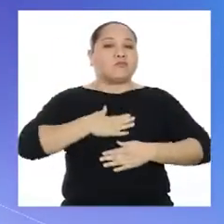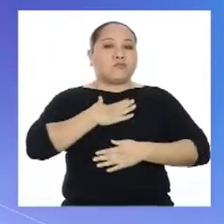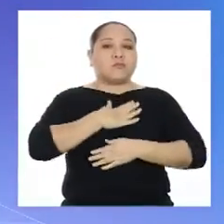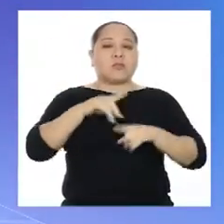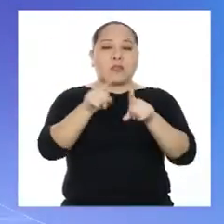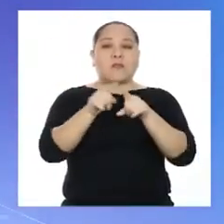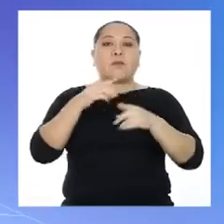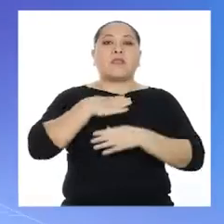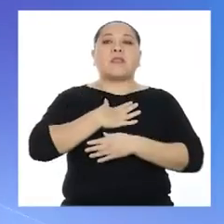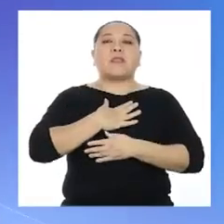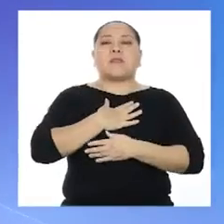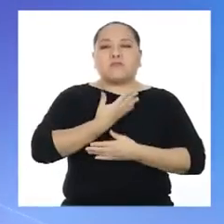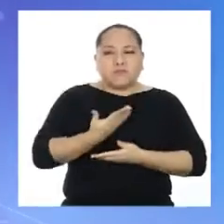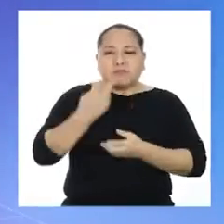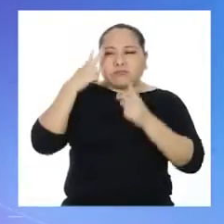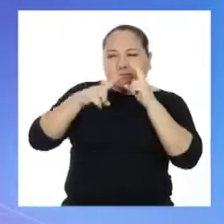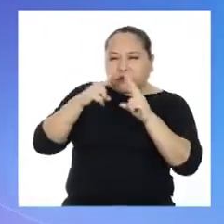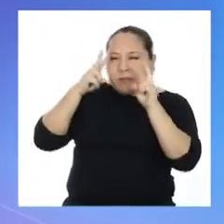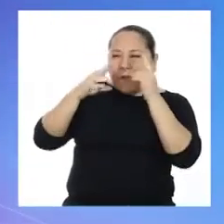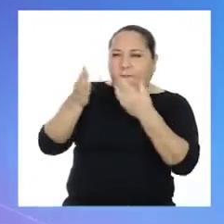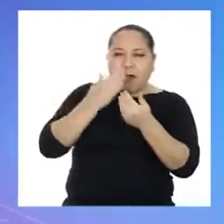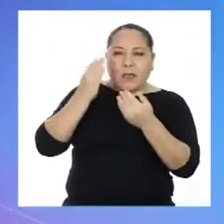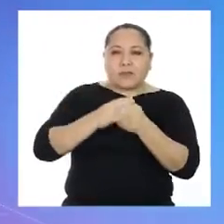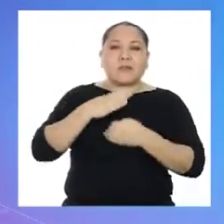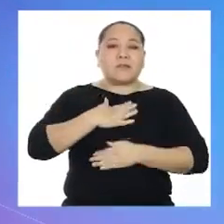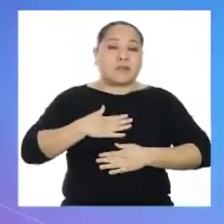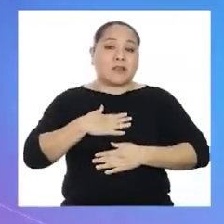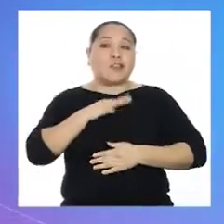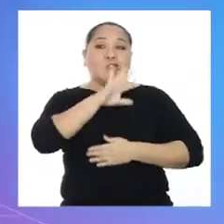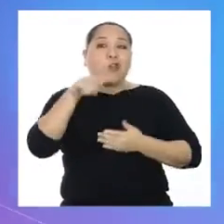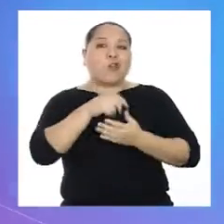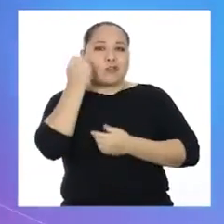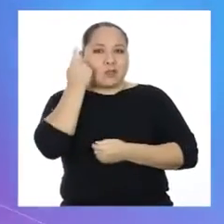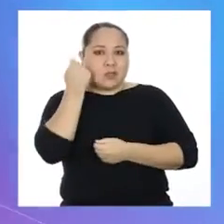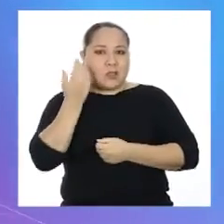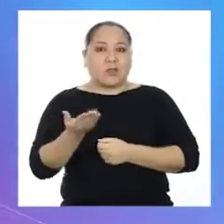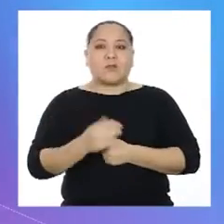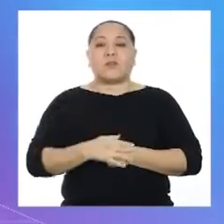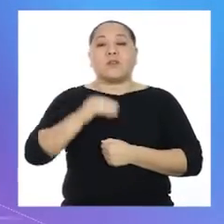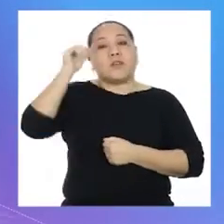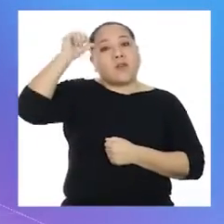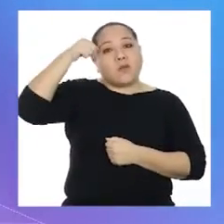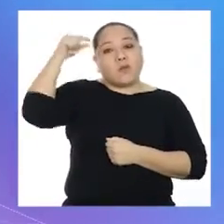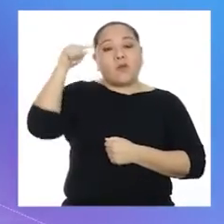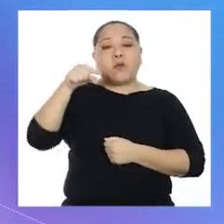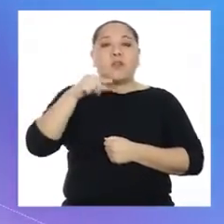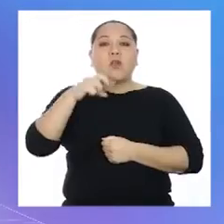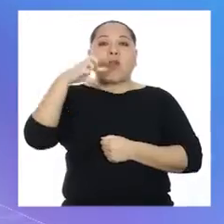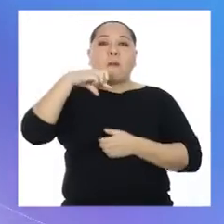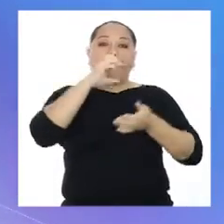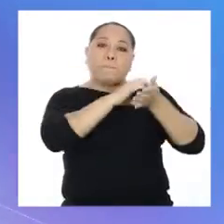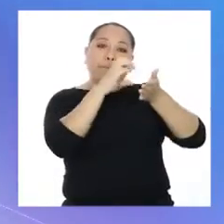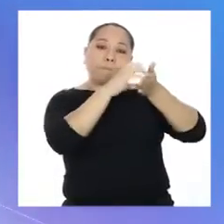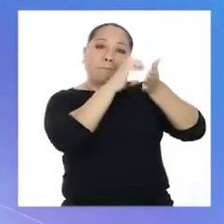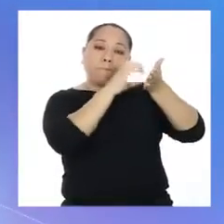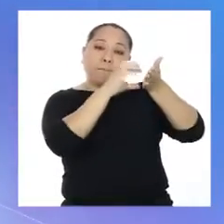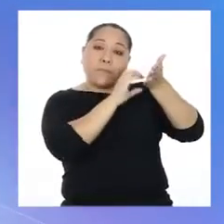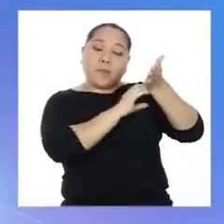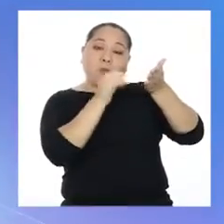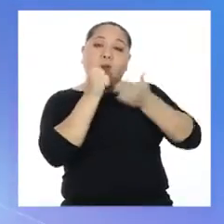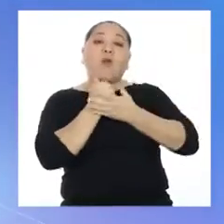muy atractivos y hasta divertidos. Así, todos los podremos entender. Recuerden que los